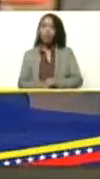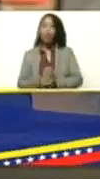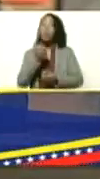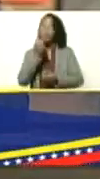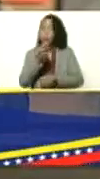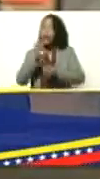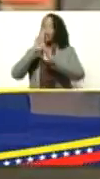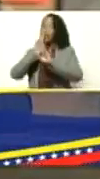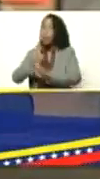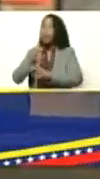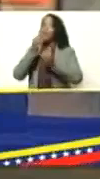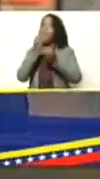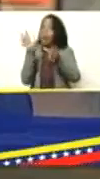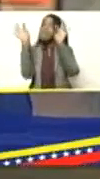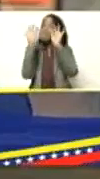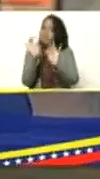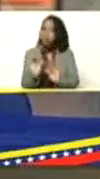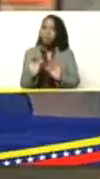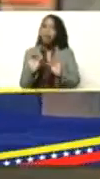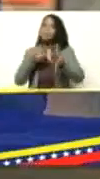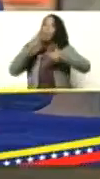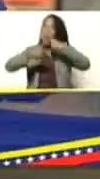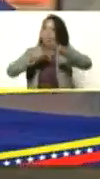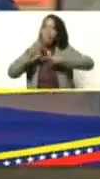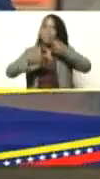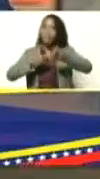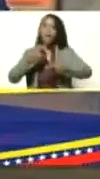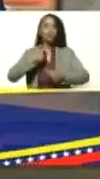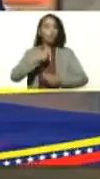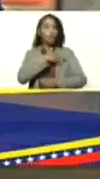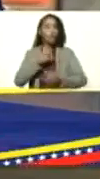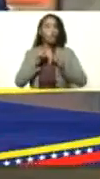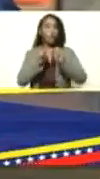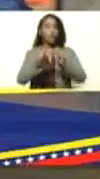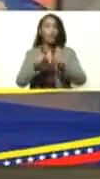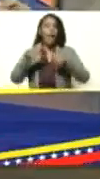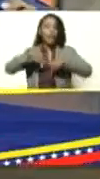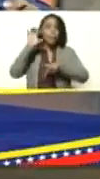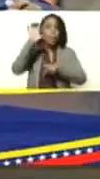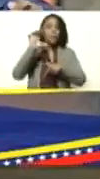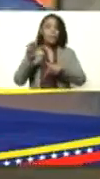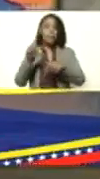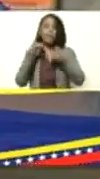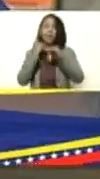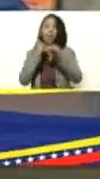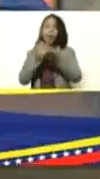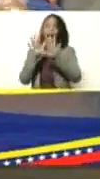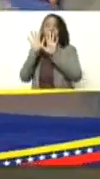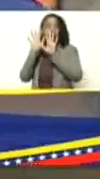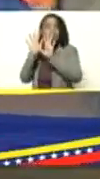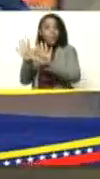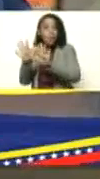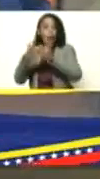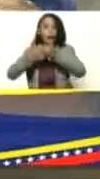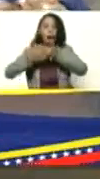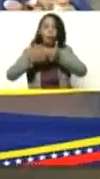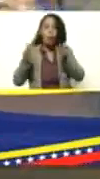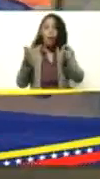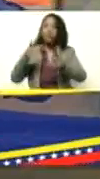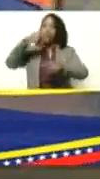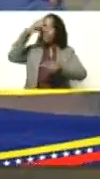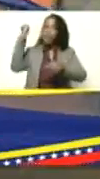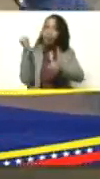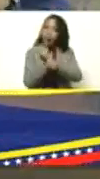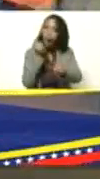resultados buenos métodos buena política yo quiero mantener el país como está abierto trabajando